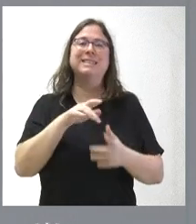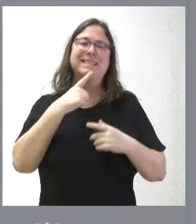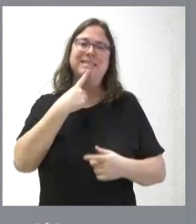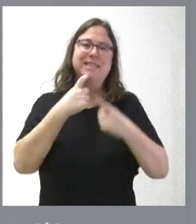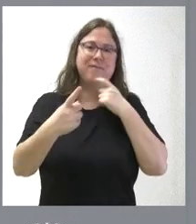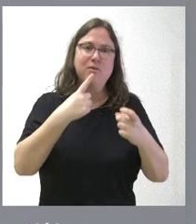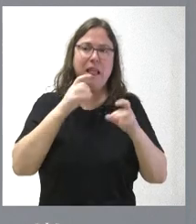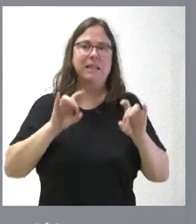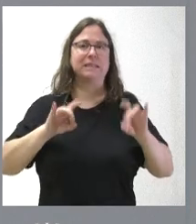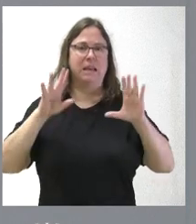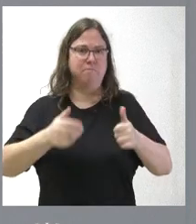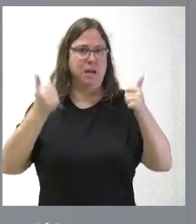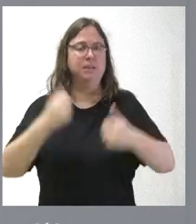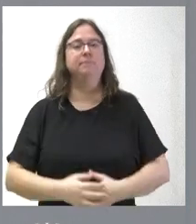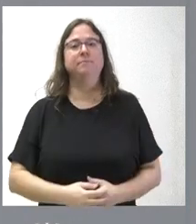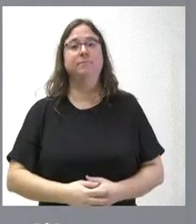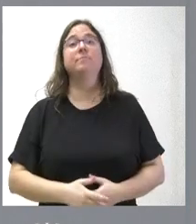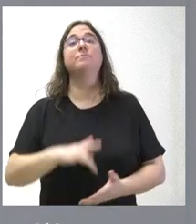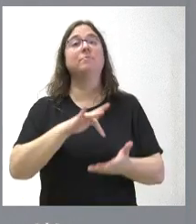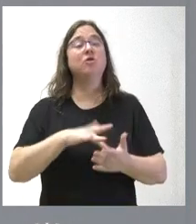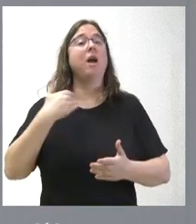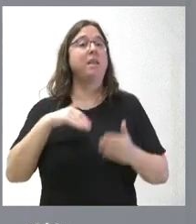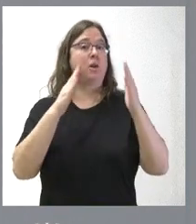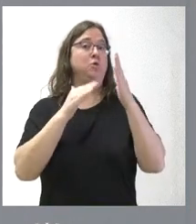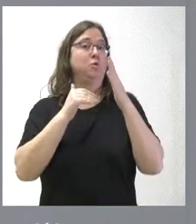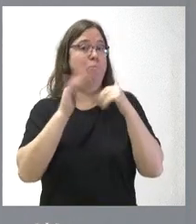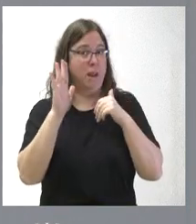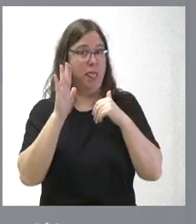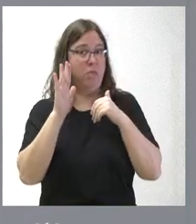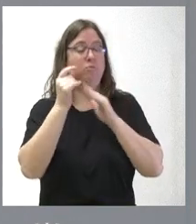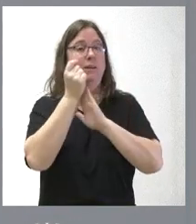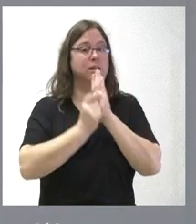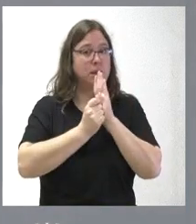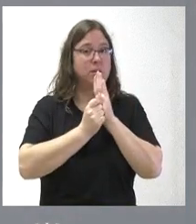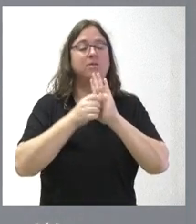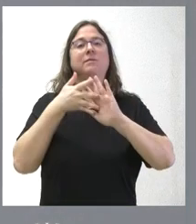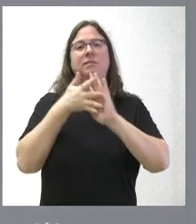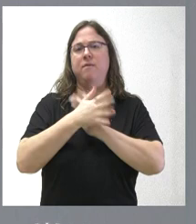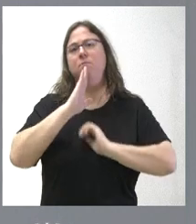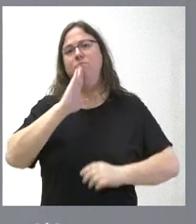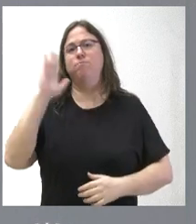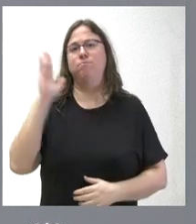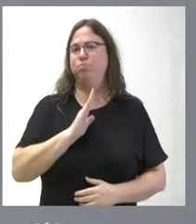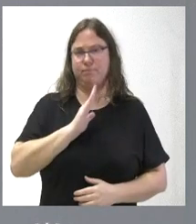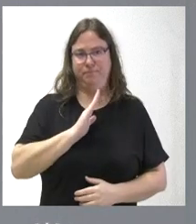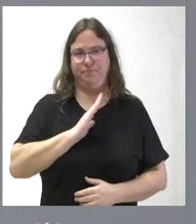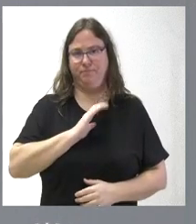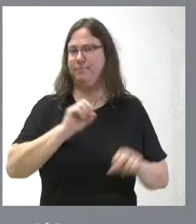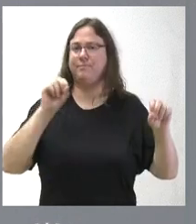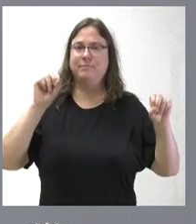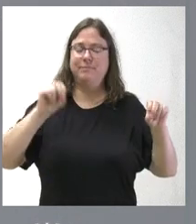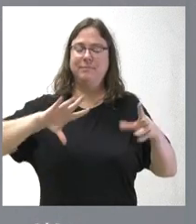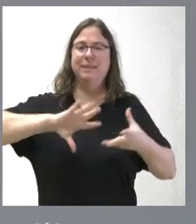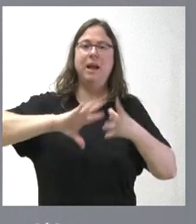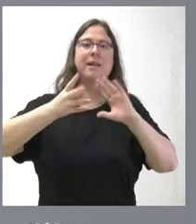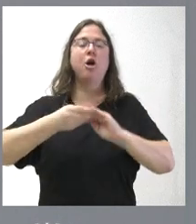o vulnerabilidad. Pero una vez que se ha superado el criterio, pues por tanto procede dejar sin efecto la aplicación de esa